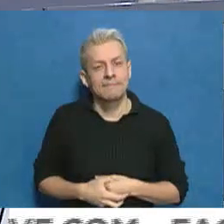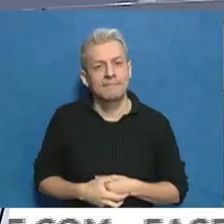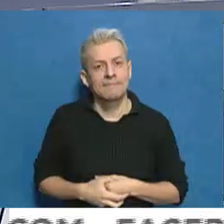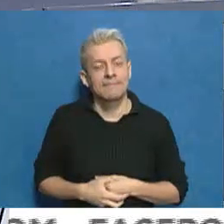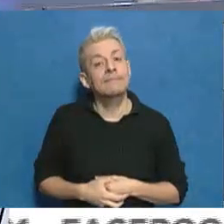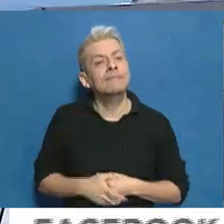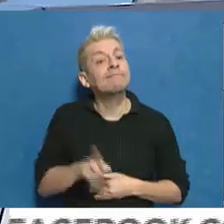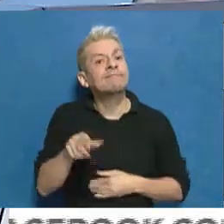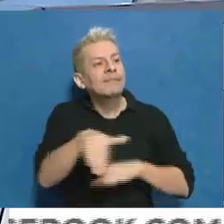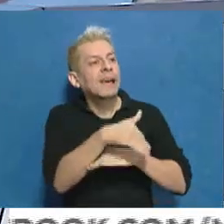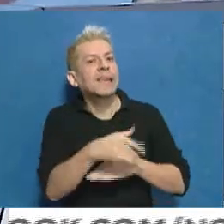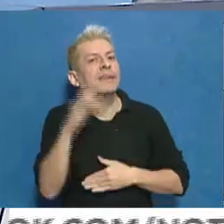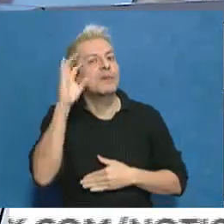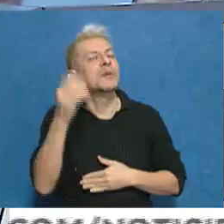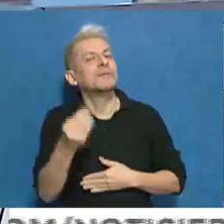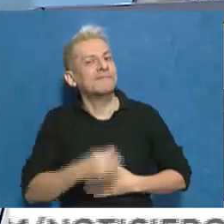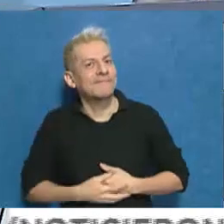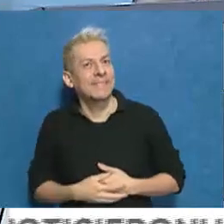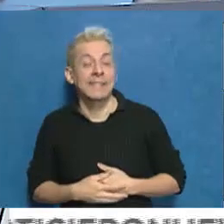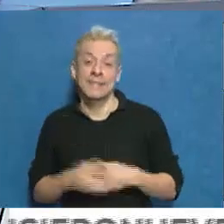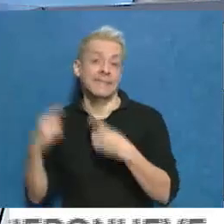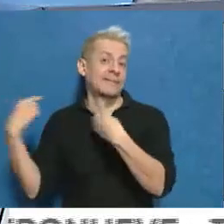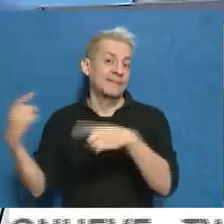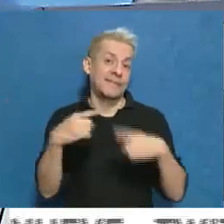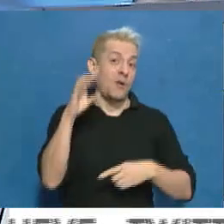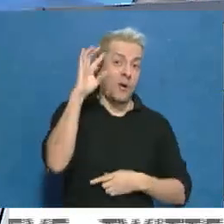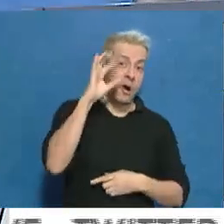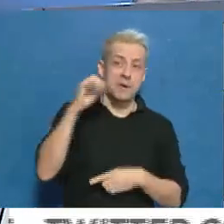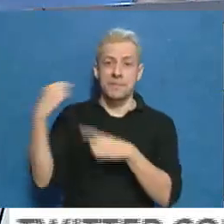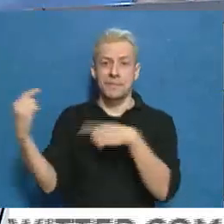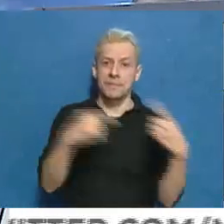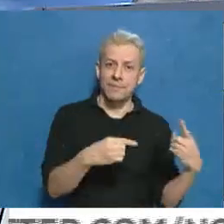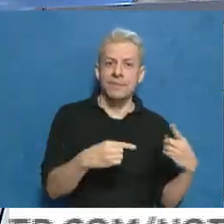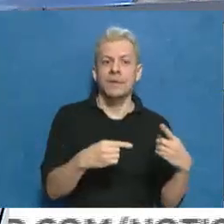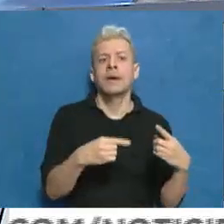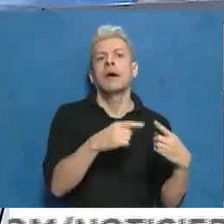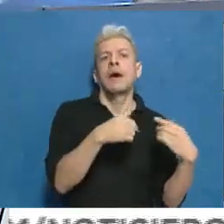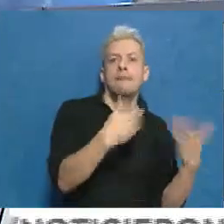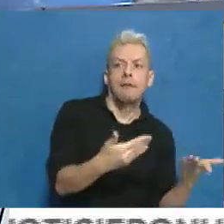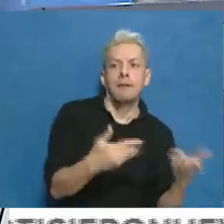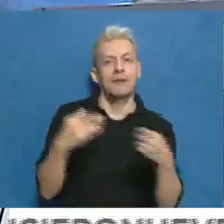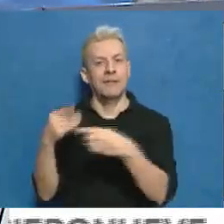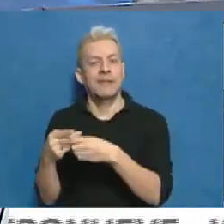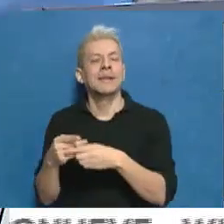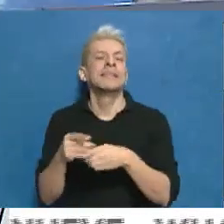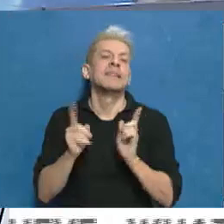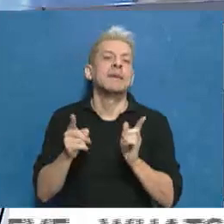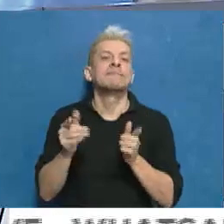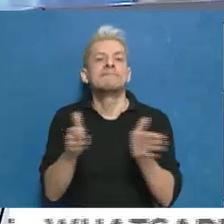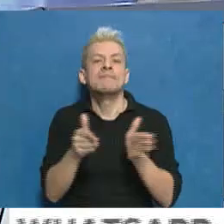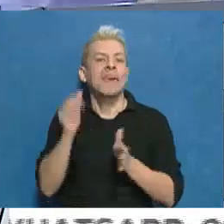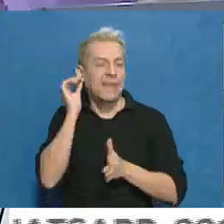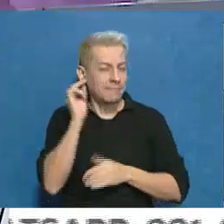Y en la calle la gente, piensa? Están divididas las opiniones. Se dividen básicamente por rangos etarios, por edad. Claro.